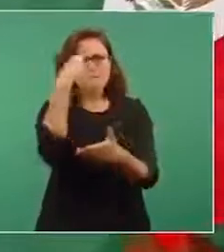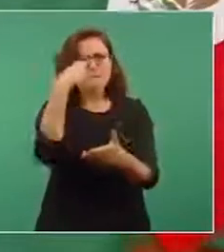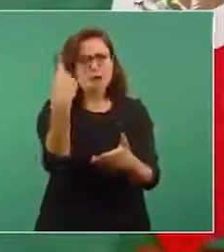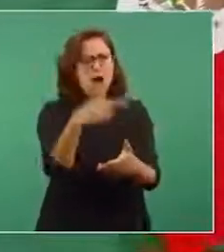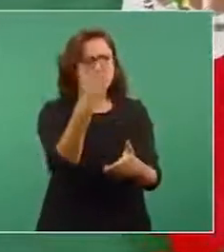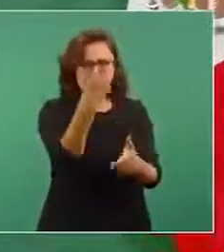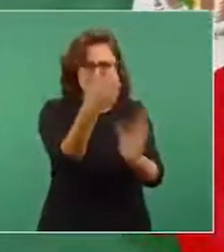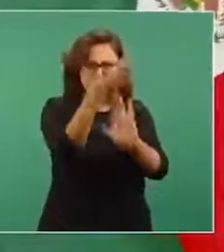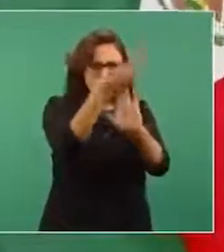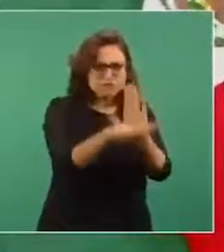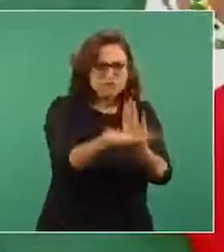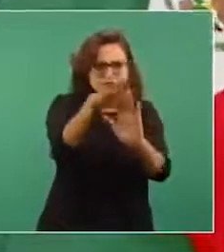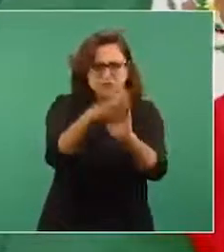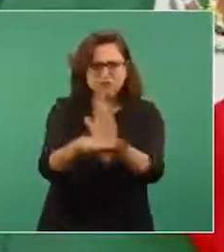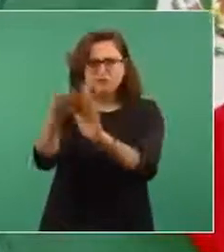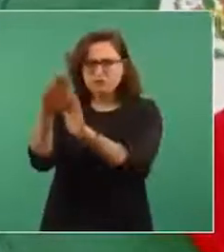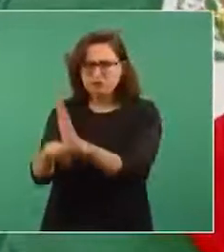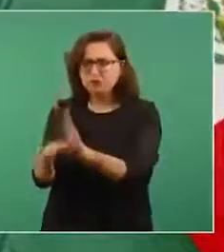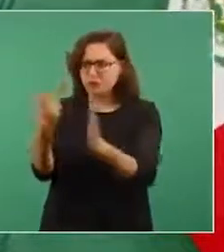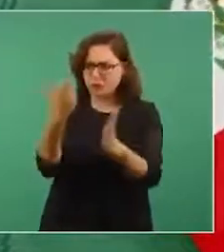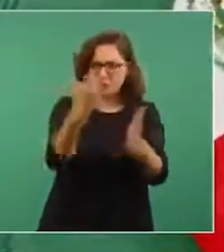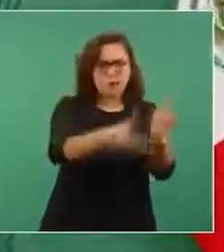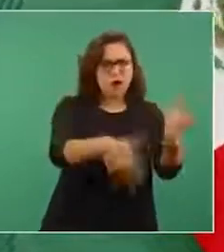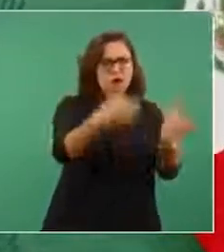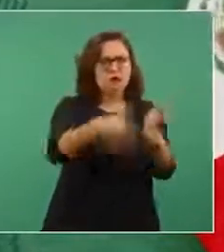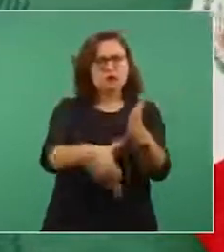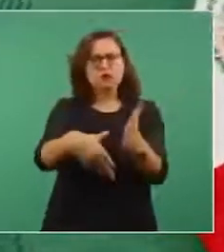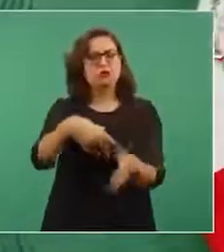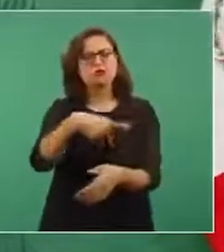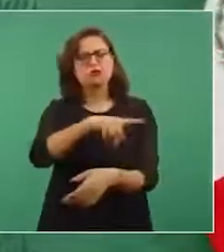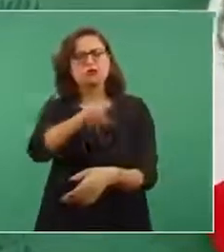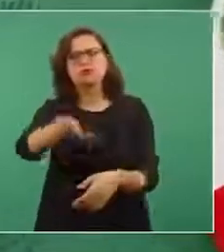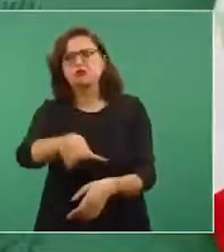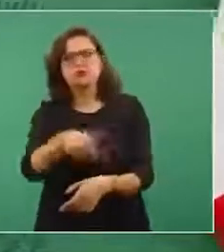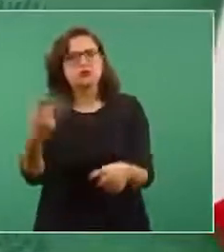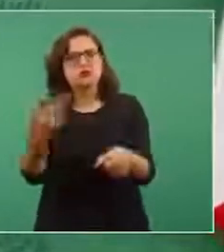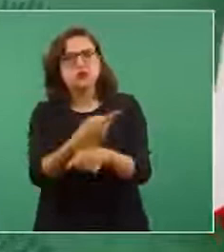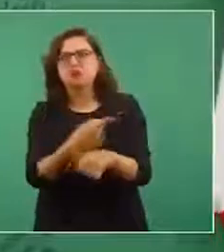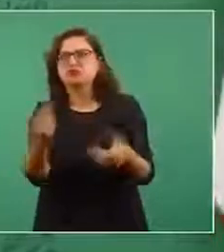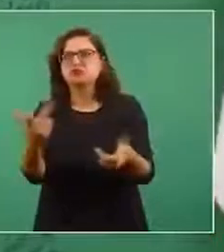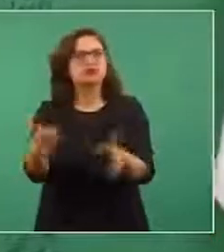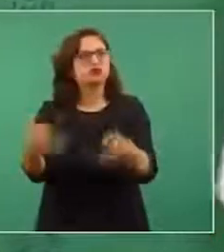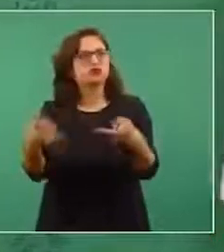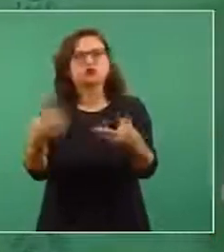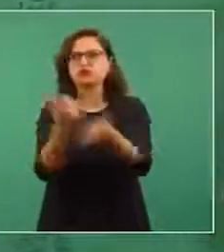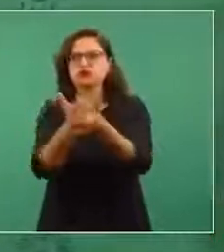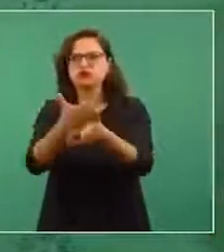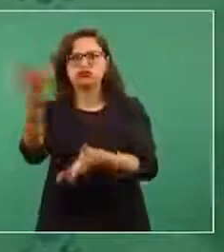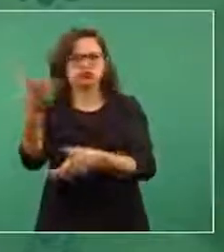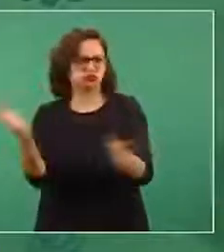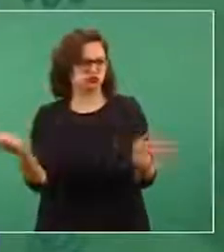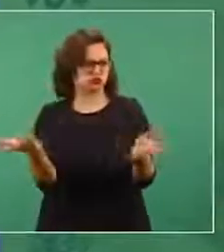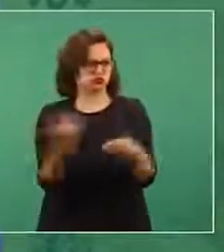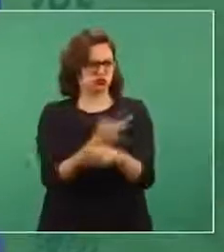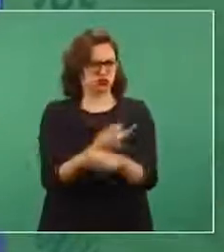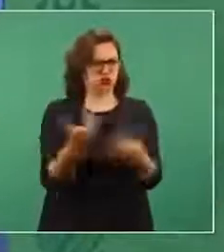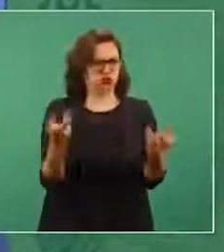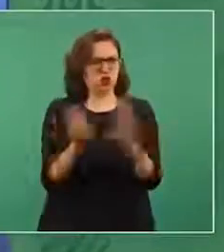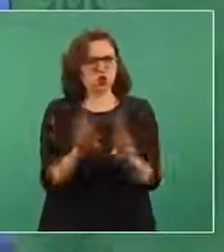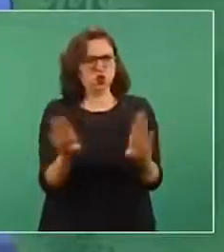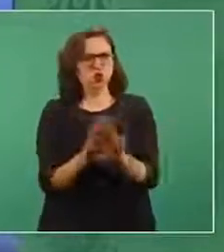reflejados en el precio final al consumidor. Entonces, es un llamado